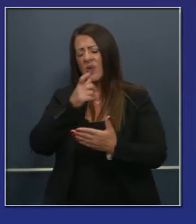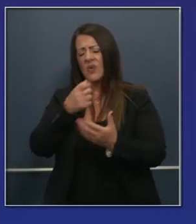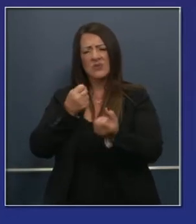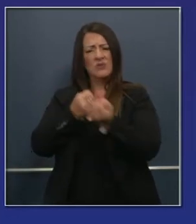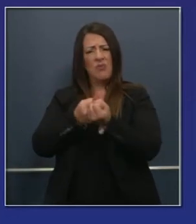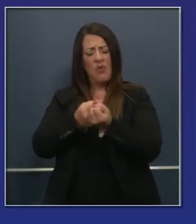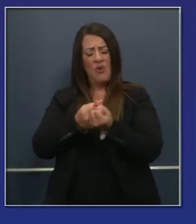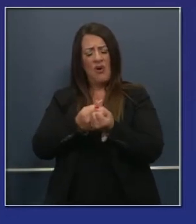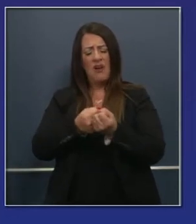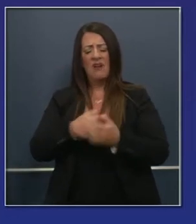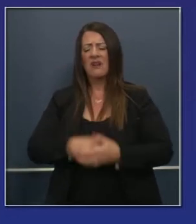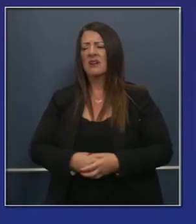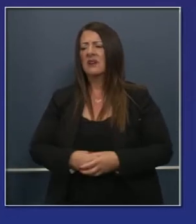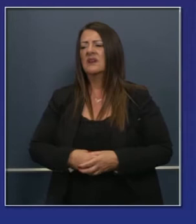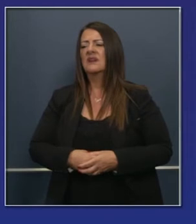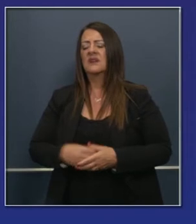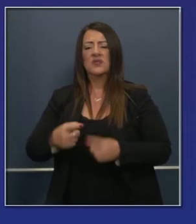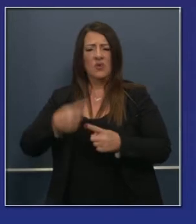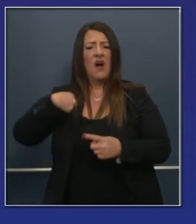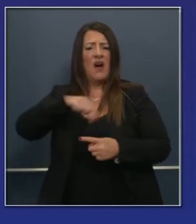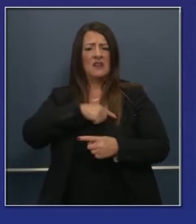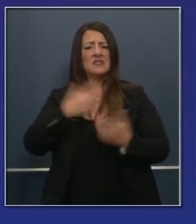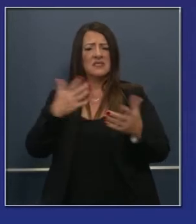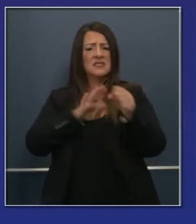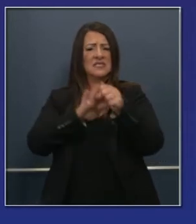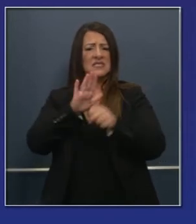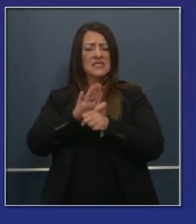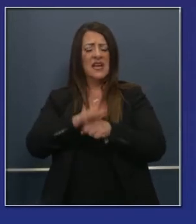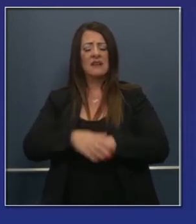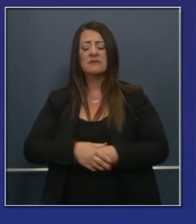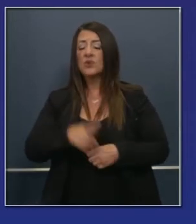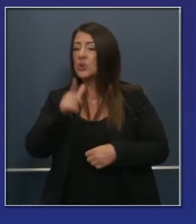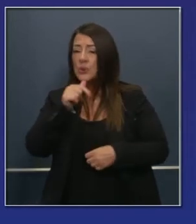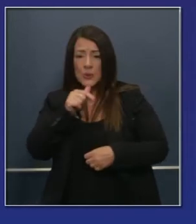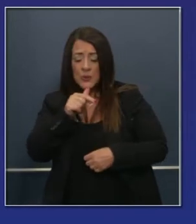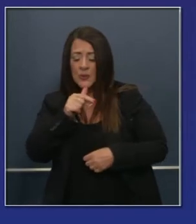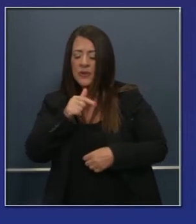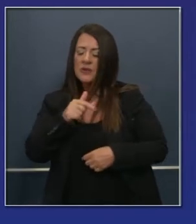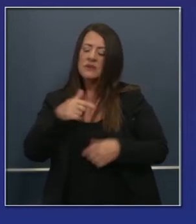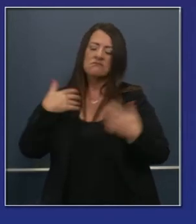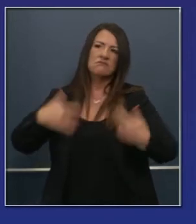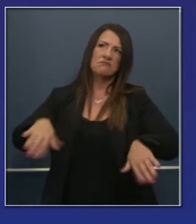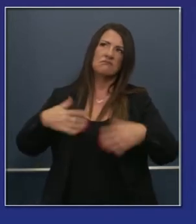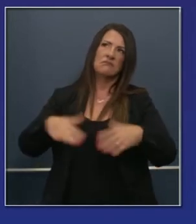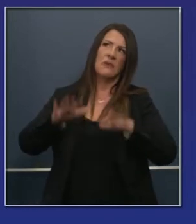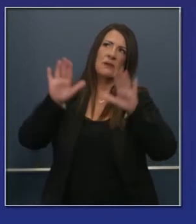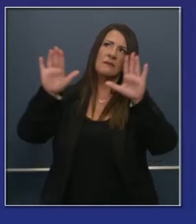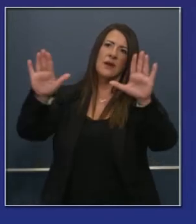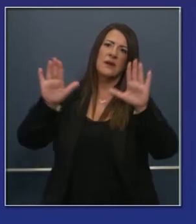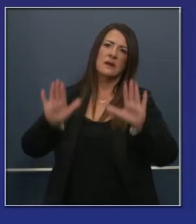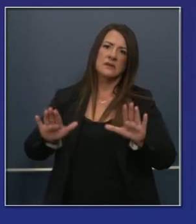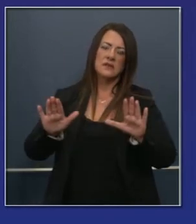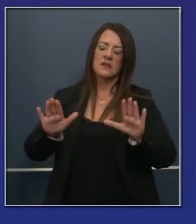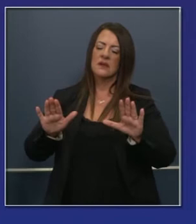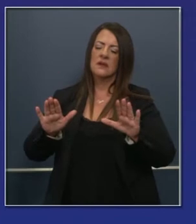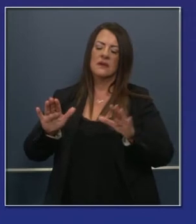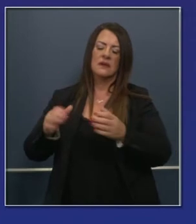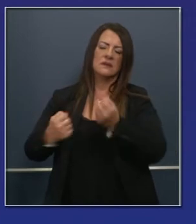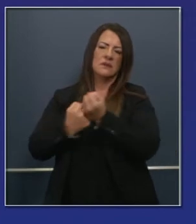recibido como Estado a su liderazgo y ha sido claramente